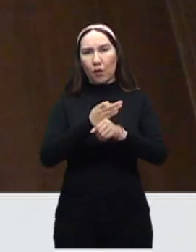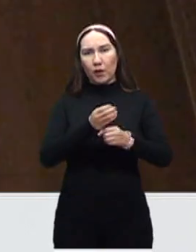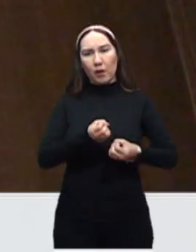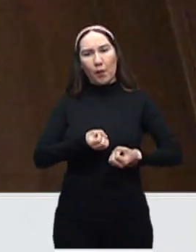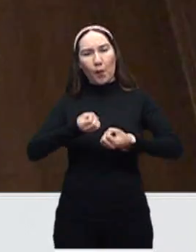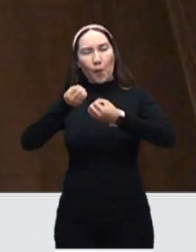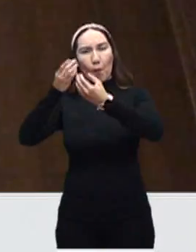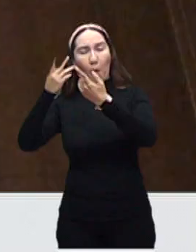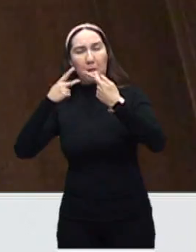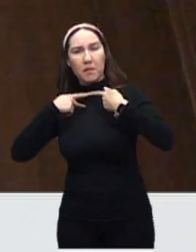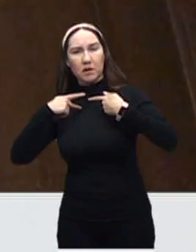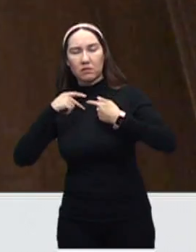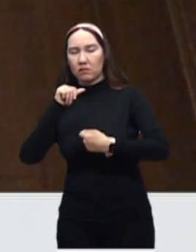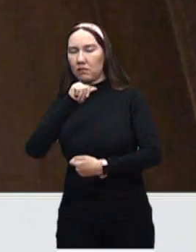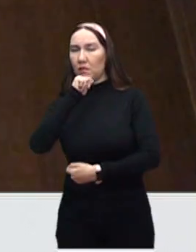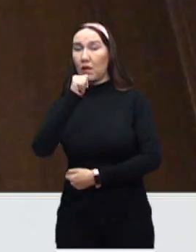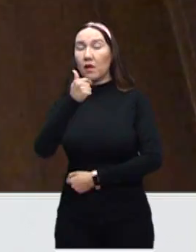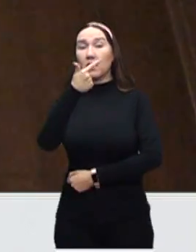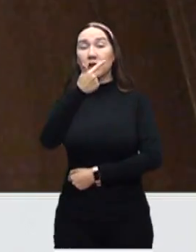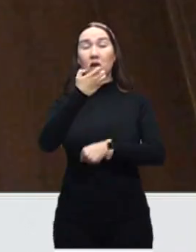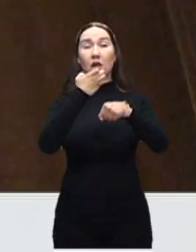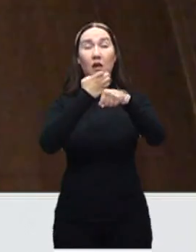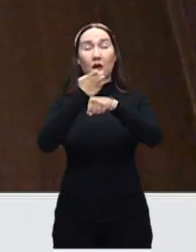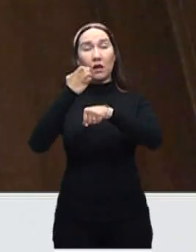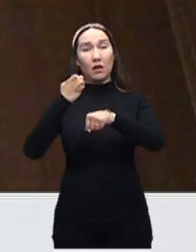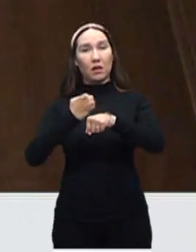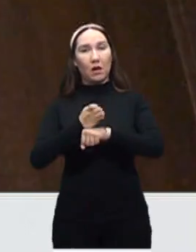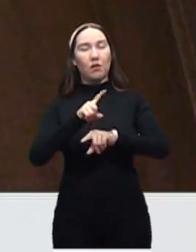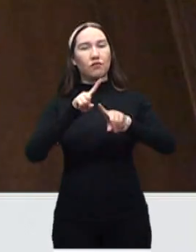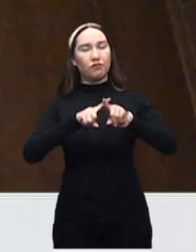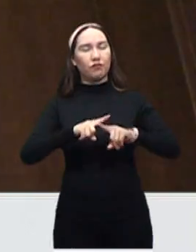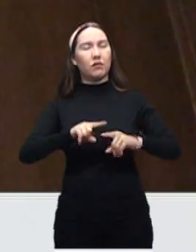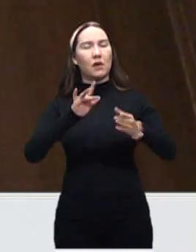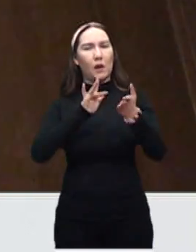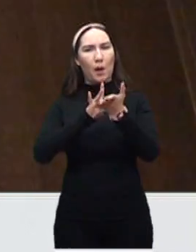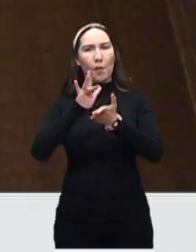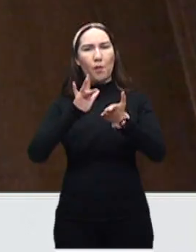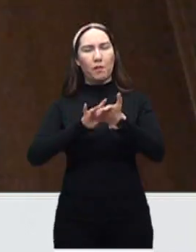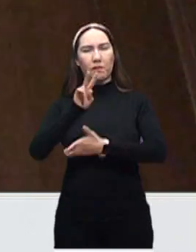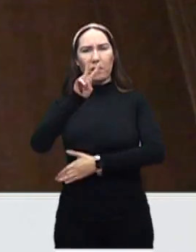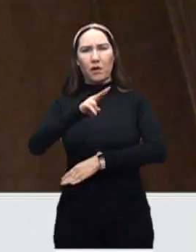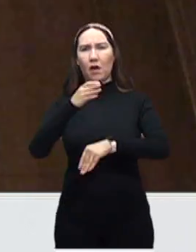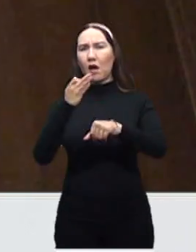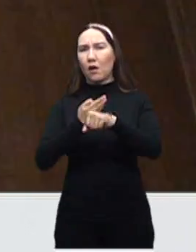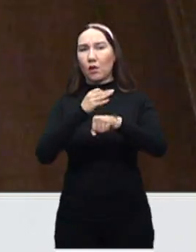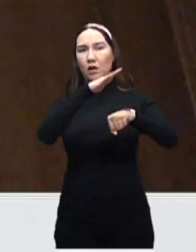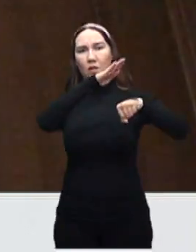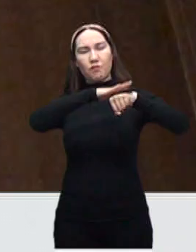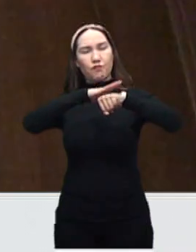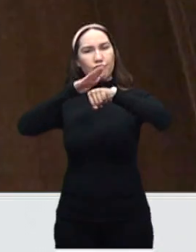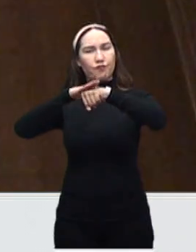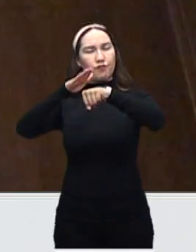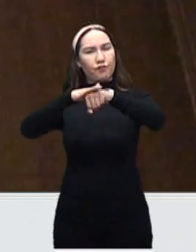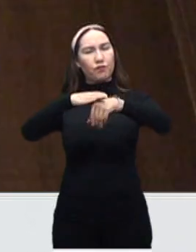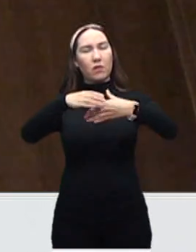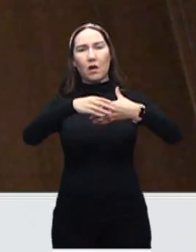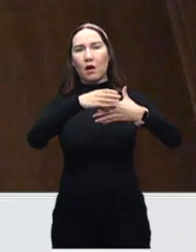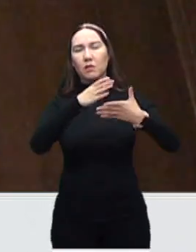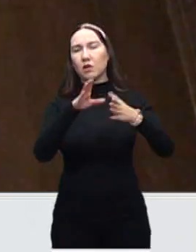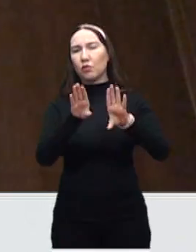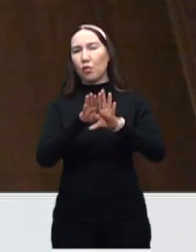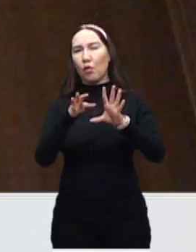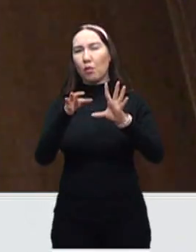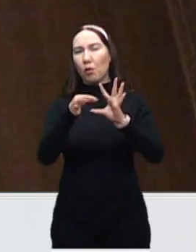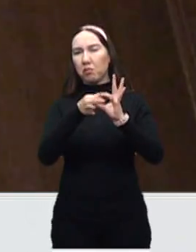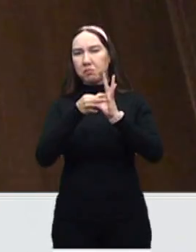de México, son siete las entidades y, bueno, pues es un llamado solidario que se está brindando. El INSS ya lo ha hecho, el propio